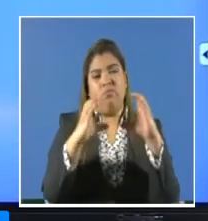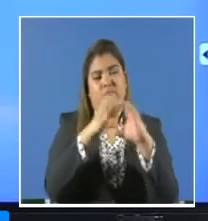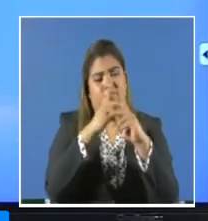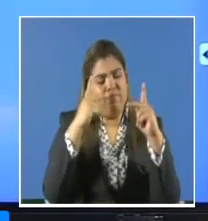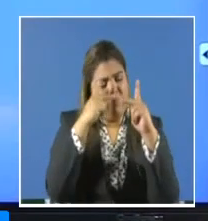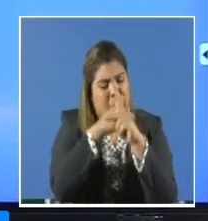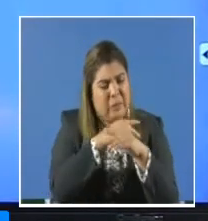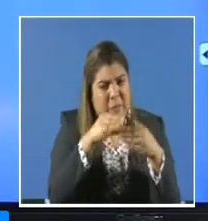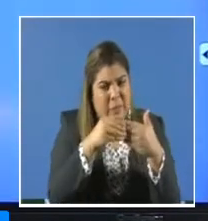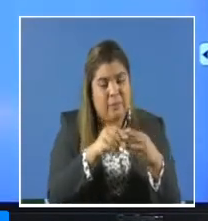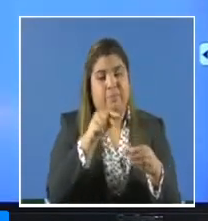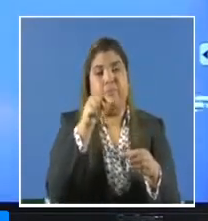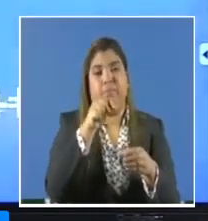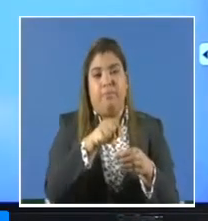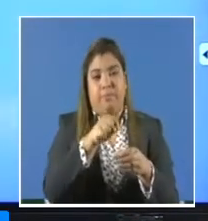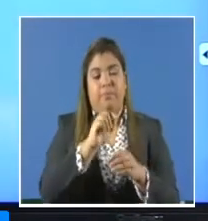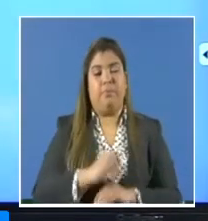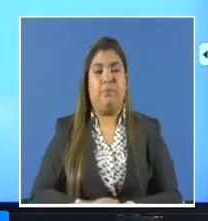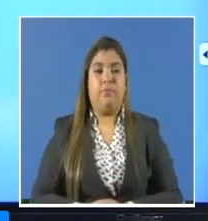intensivos.